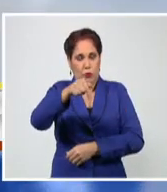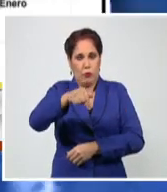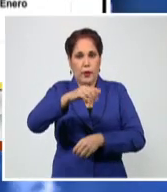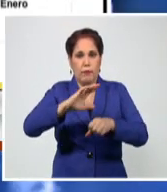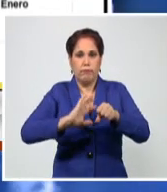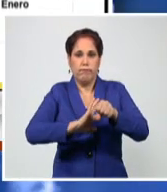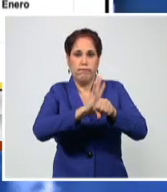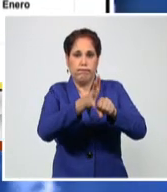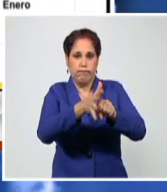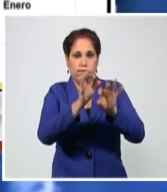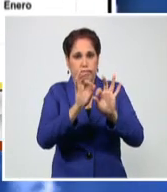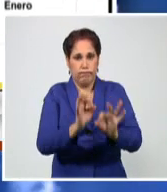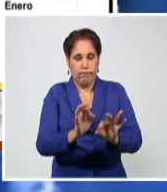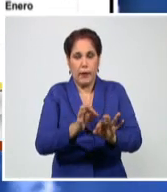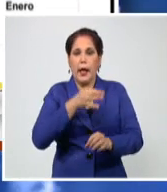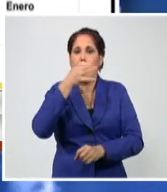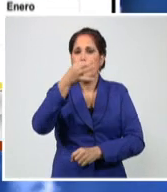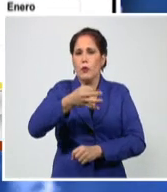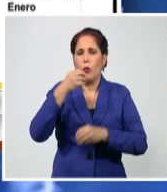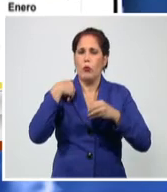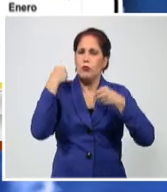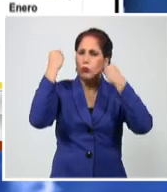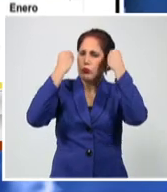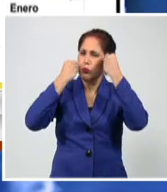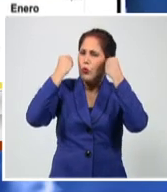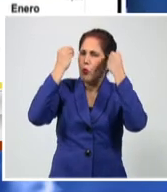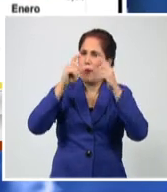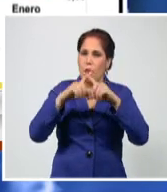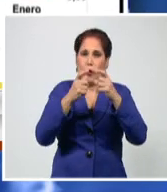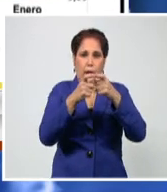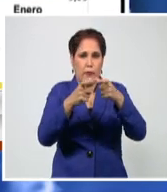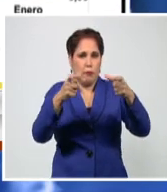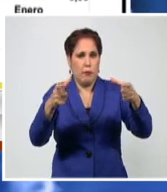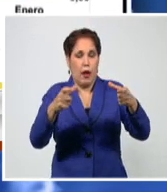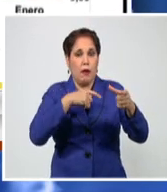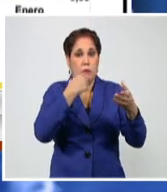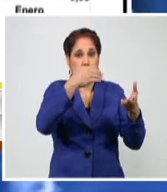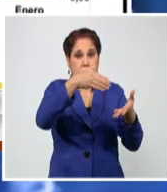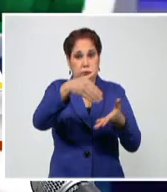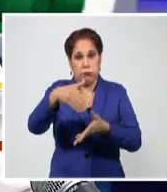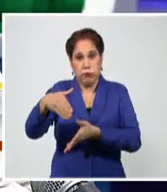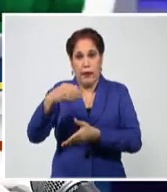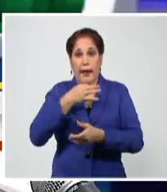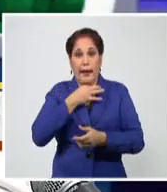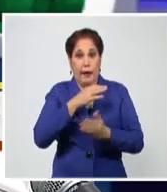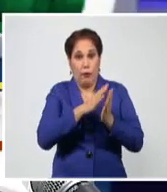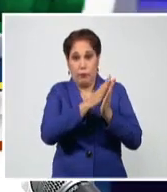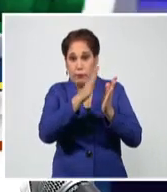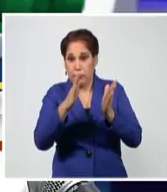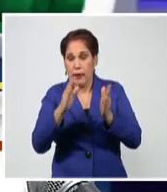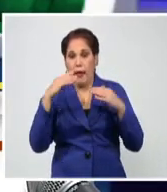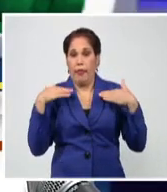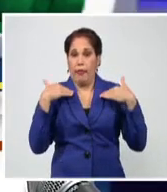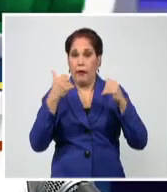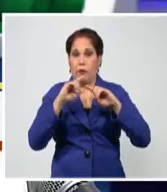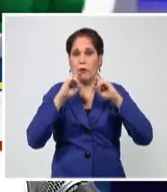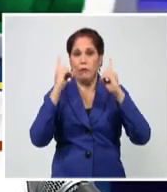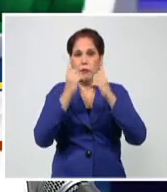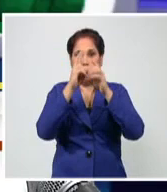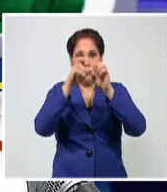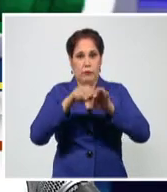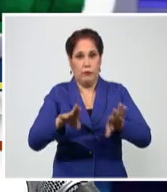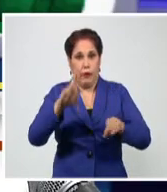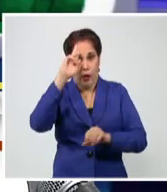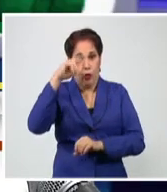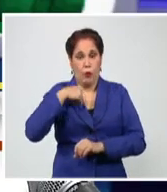-19. Al expresar su preocupación por el aumento del porciento de letalidad en lo que va de enero, el director nacional de epidemiología,